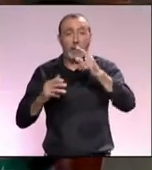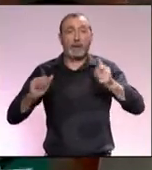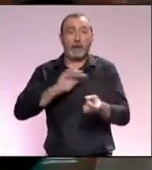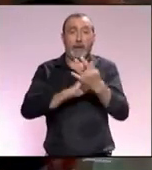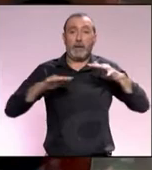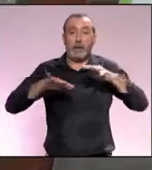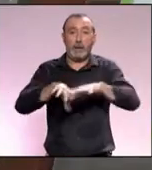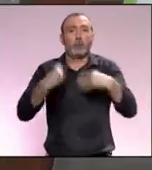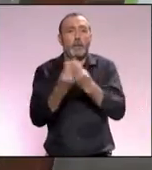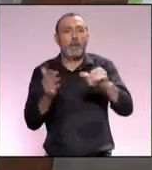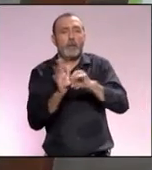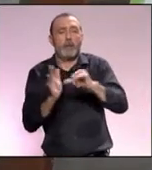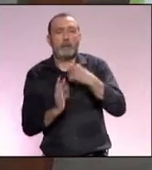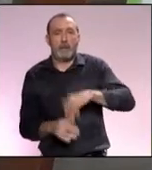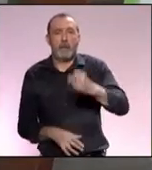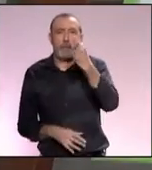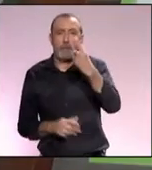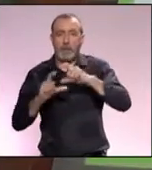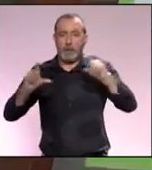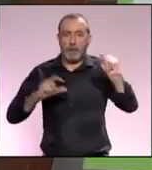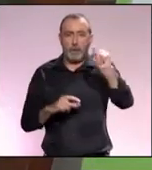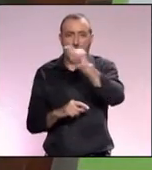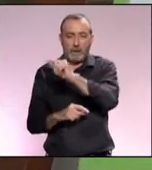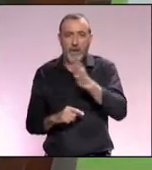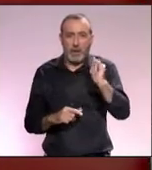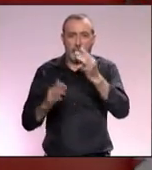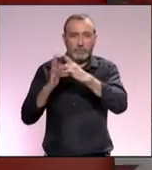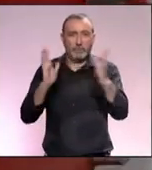se crea la red, que está compuesta actualmente por casi mil empresas.